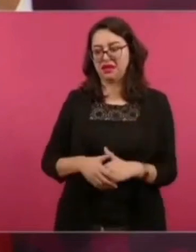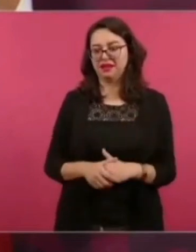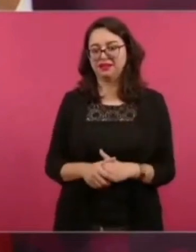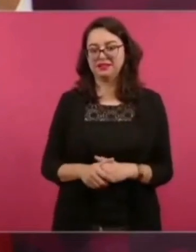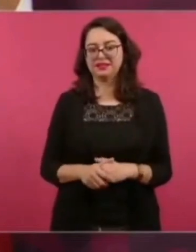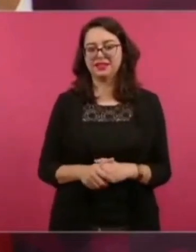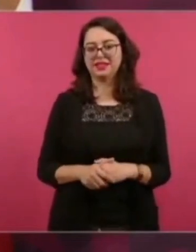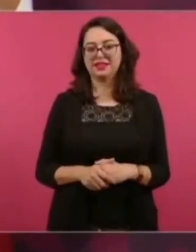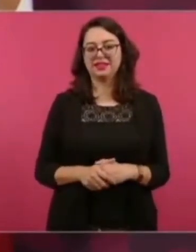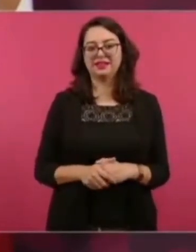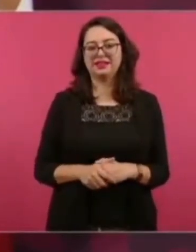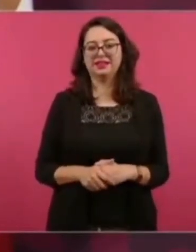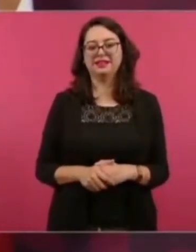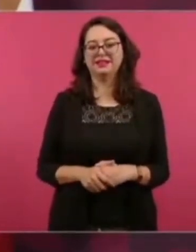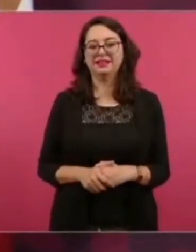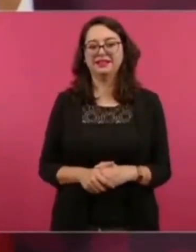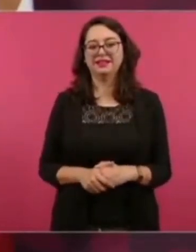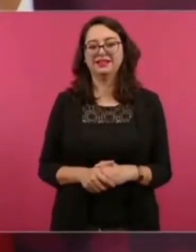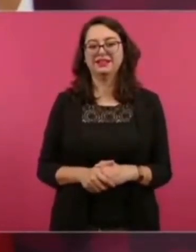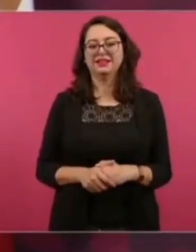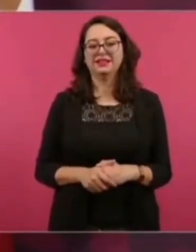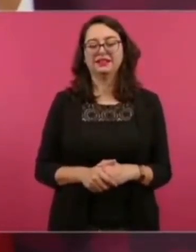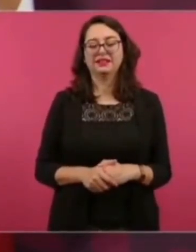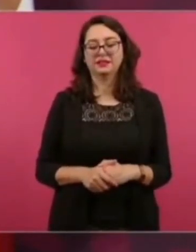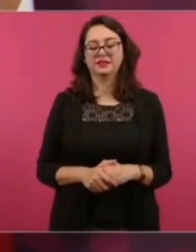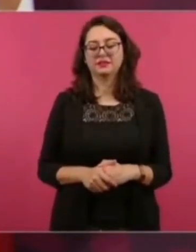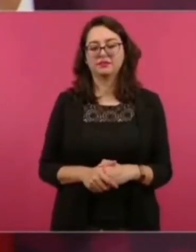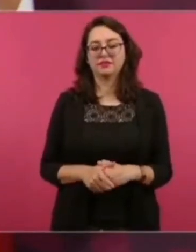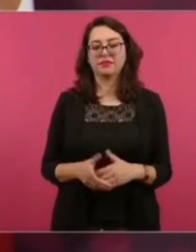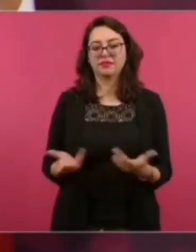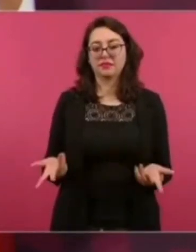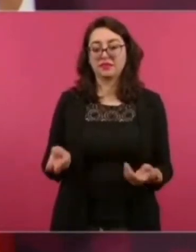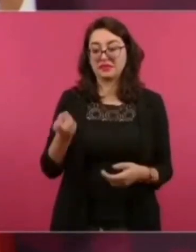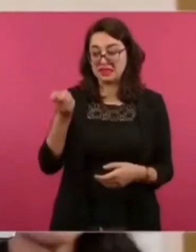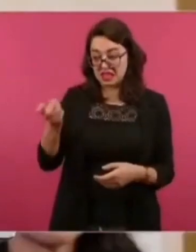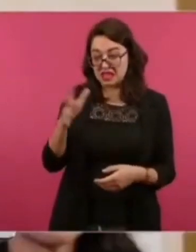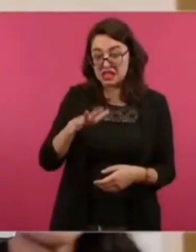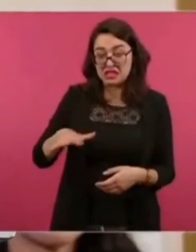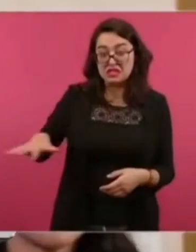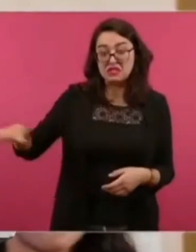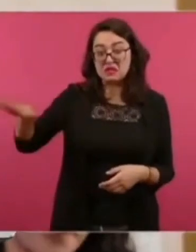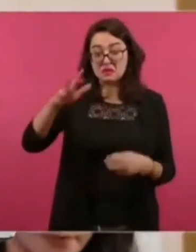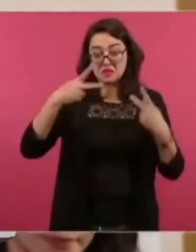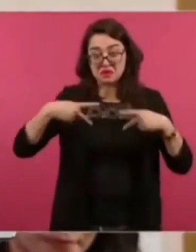Tenerle amor y admiración a eso es masoquismo o demagogía.